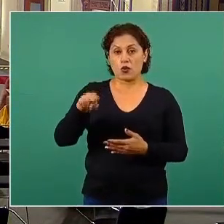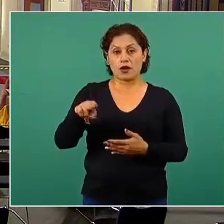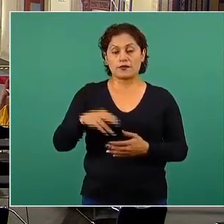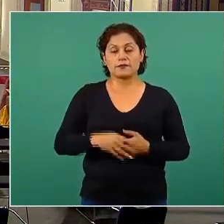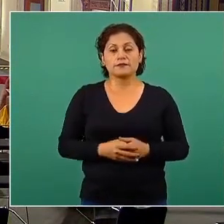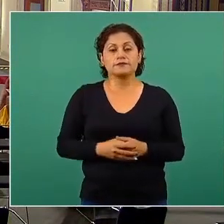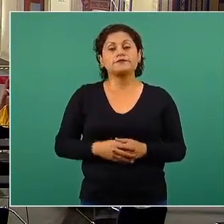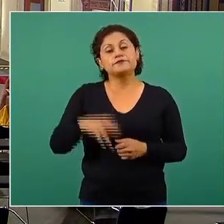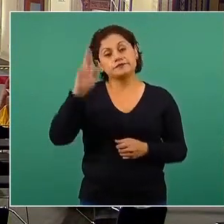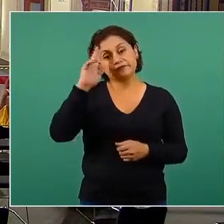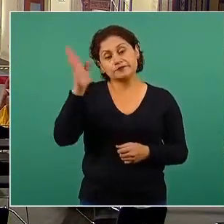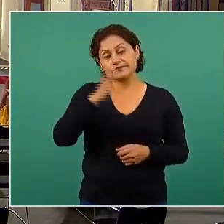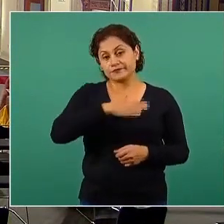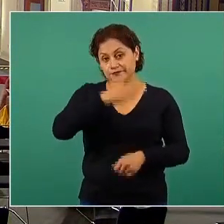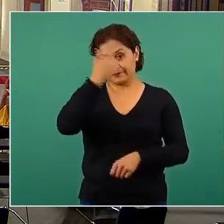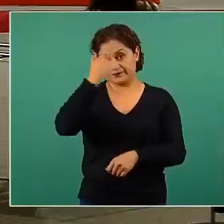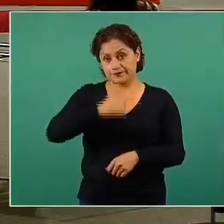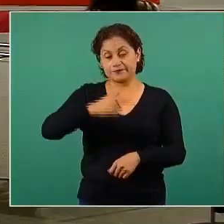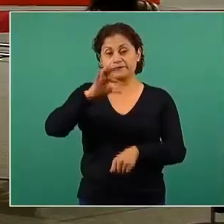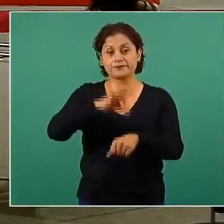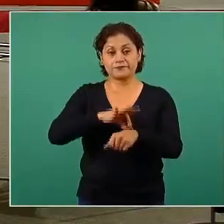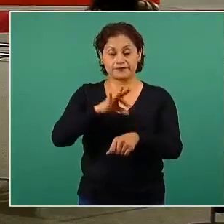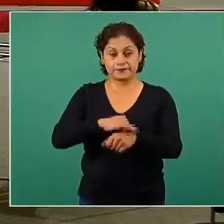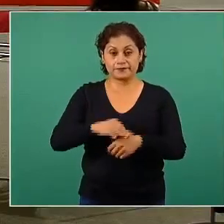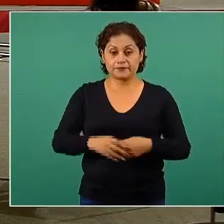¿Qué tal, doctor? Muy buenas noches. Buenas noches, doctor.